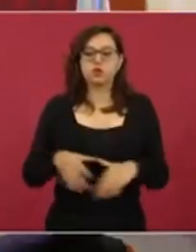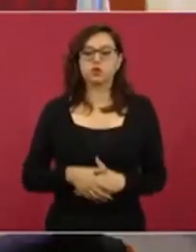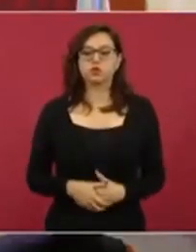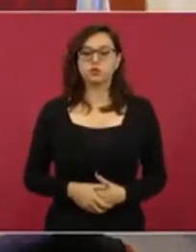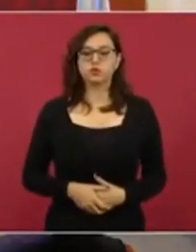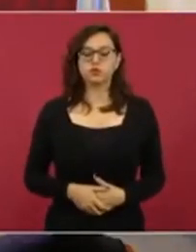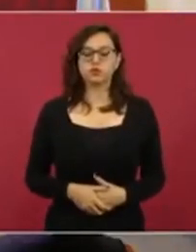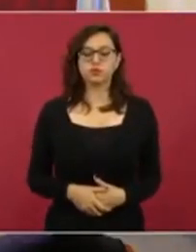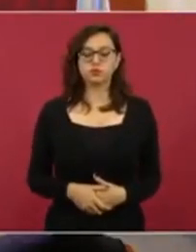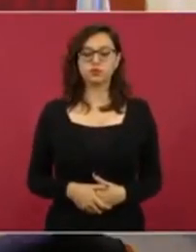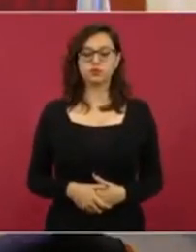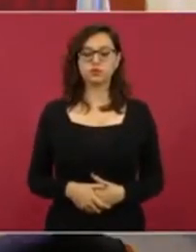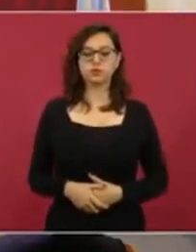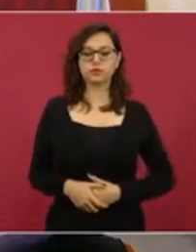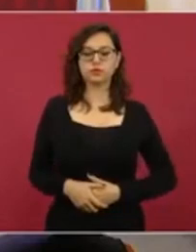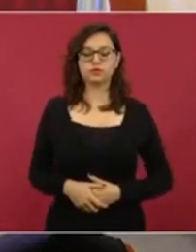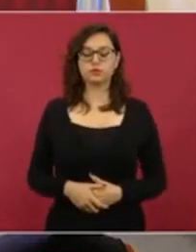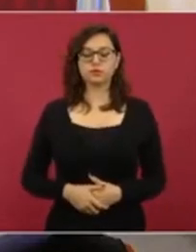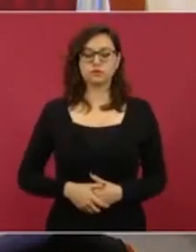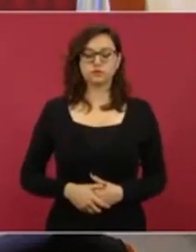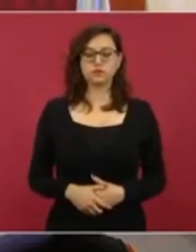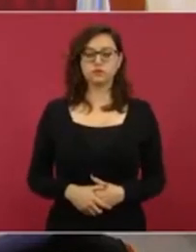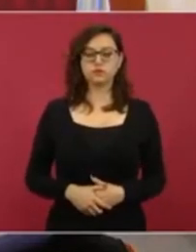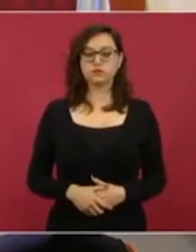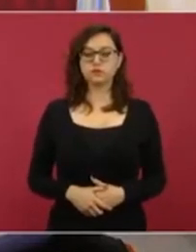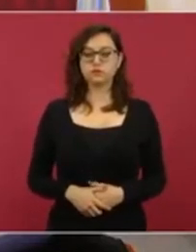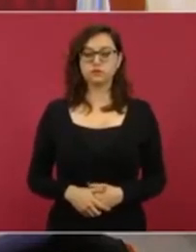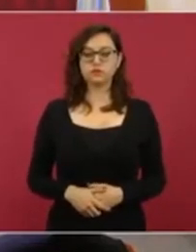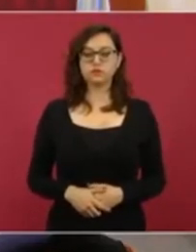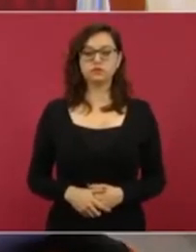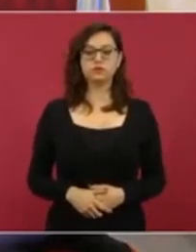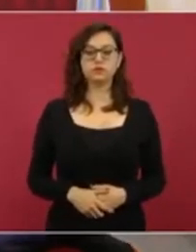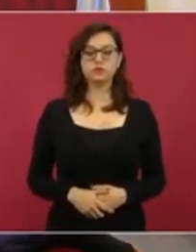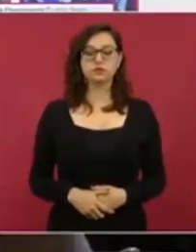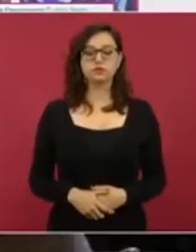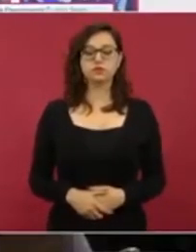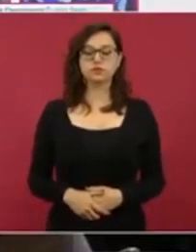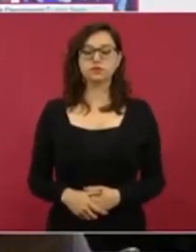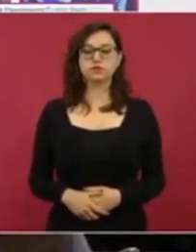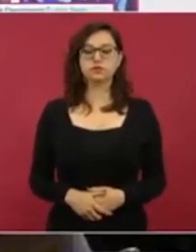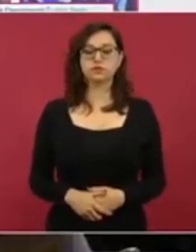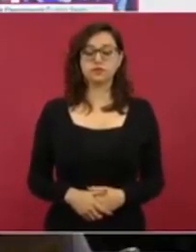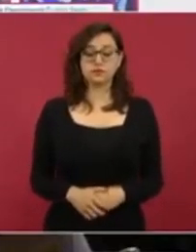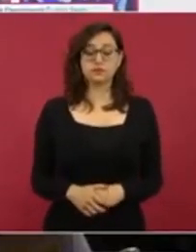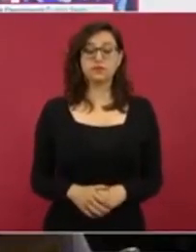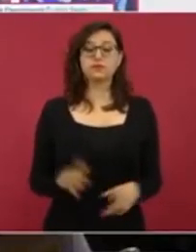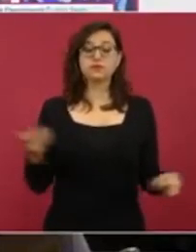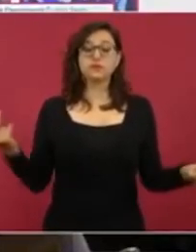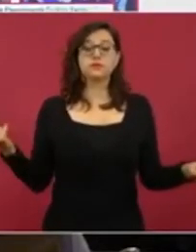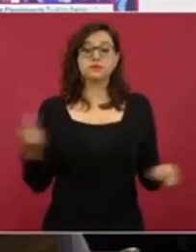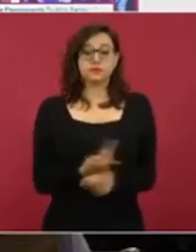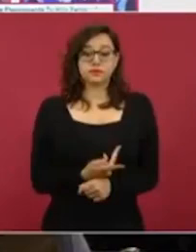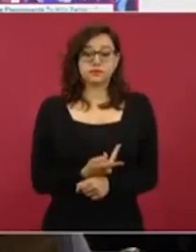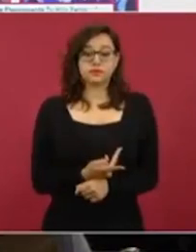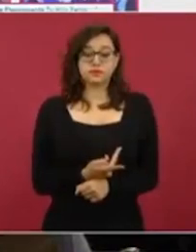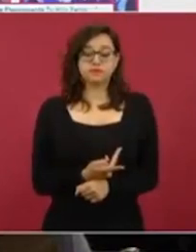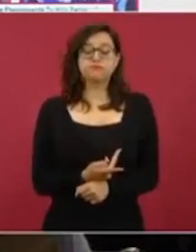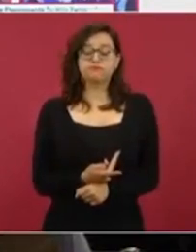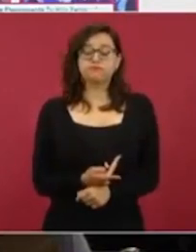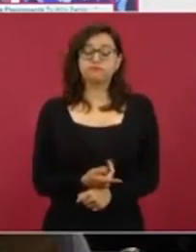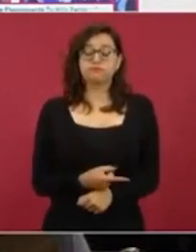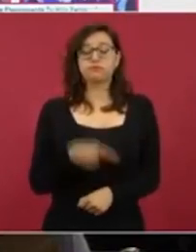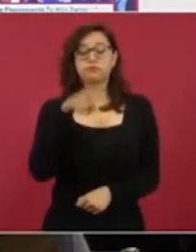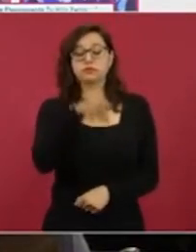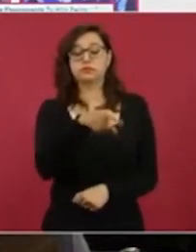queremos referir que el móvil que hemos ubicado es una posible venganza